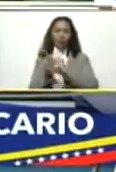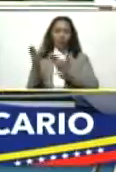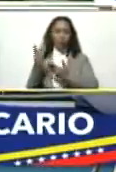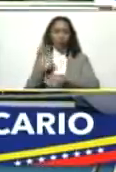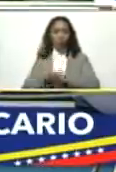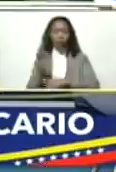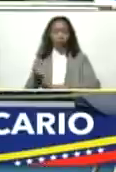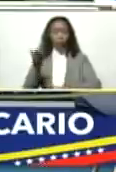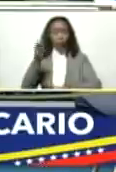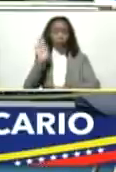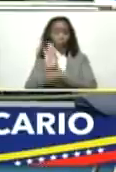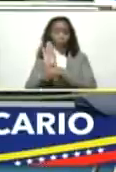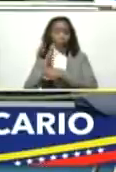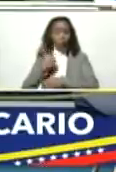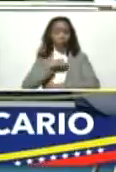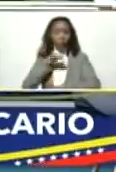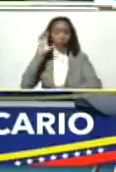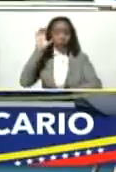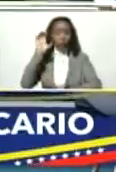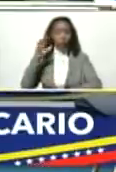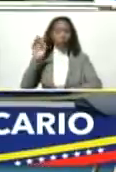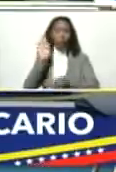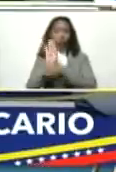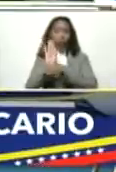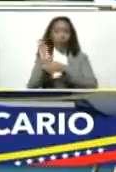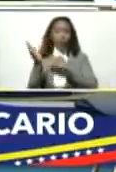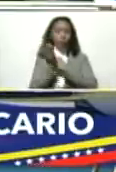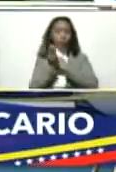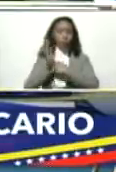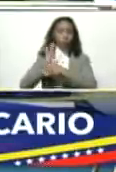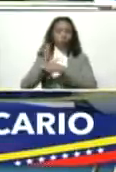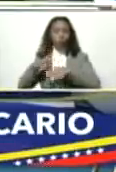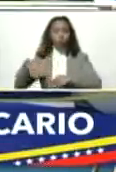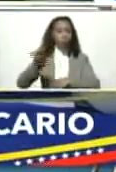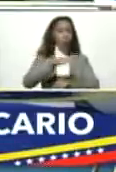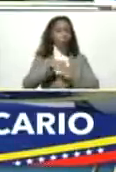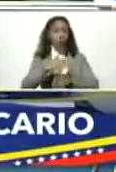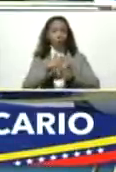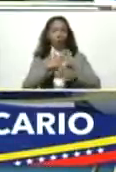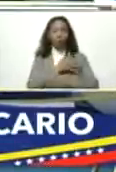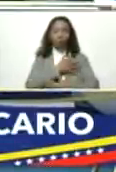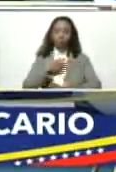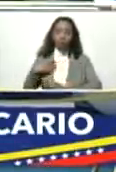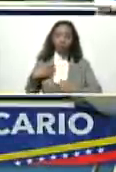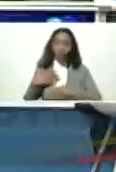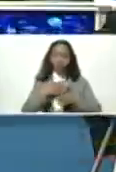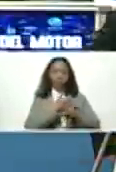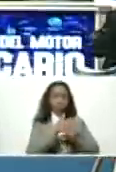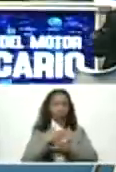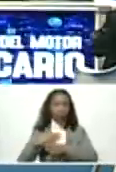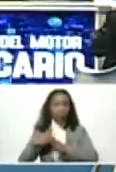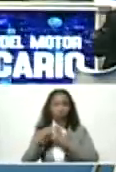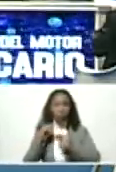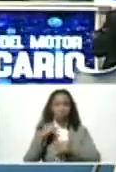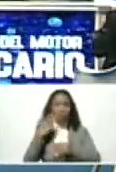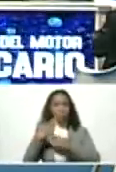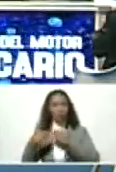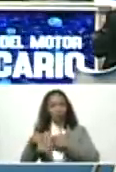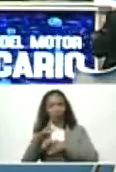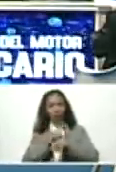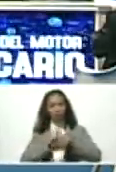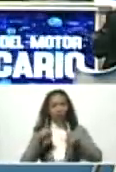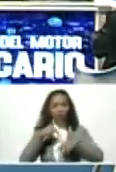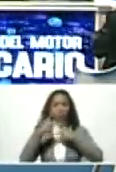clave cuidar nuestro país cuidarnos entre todos querernos entre todos más allá de las diferencias que puede haber